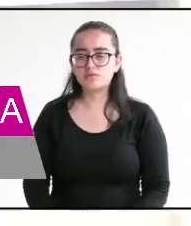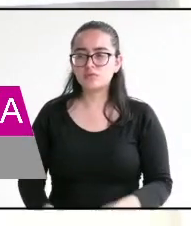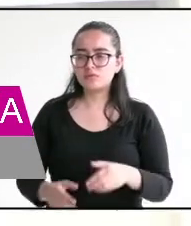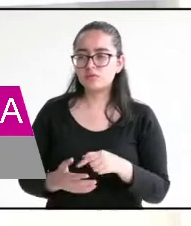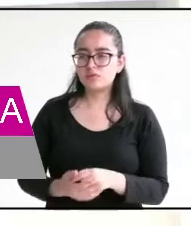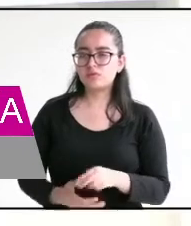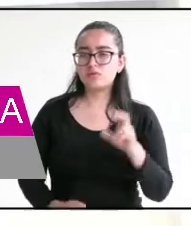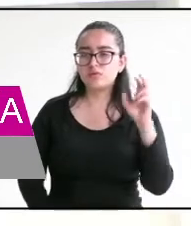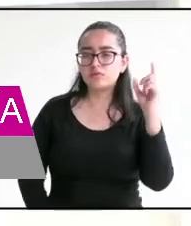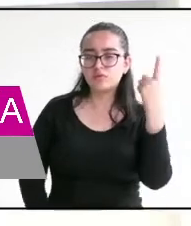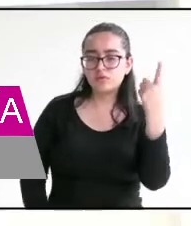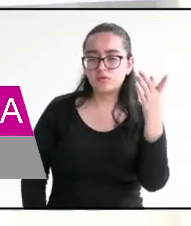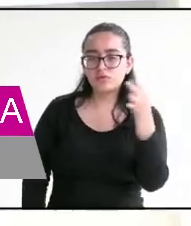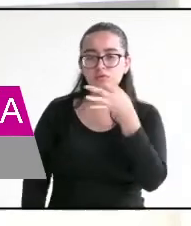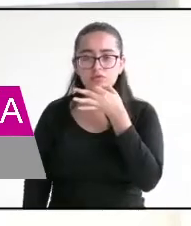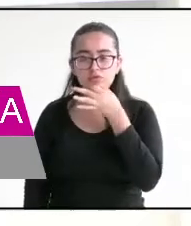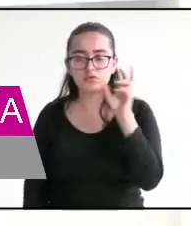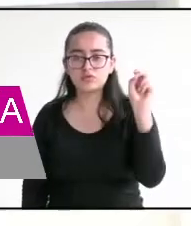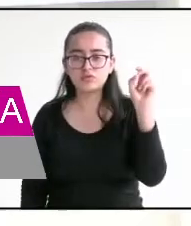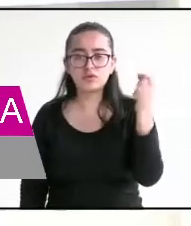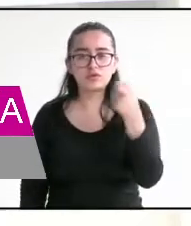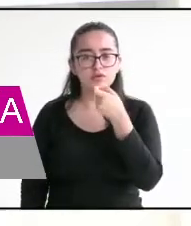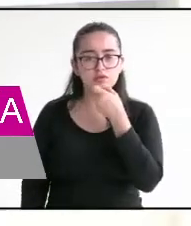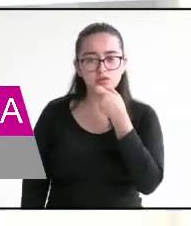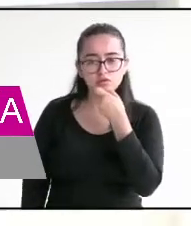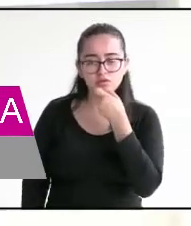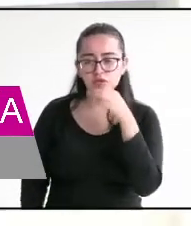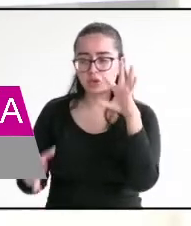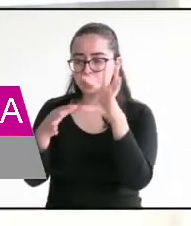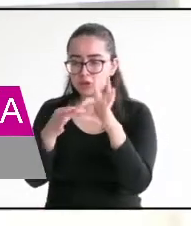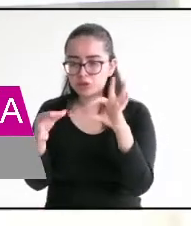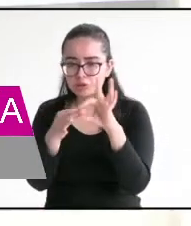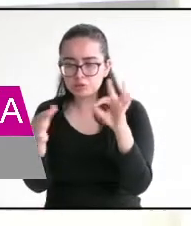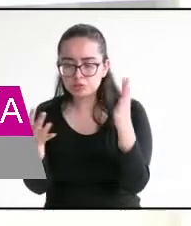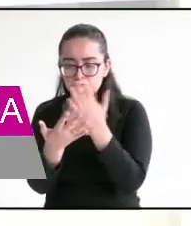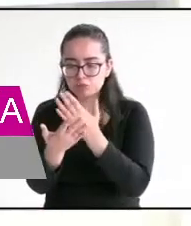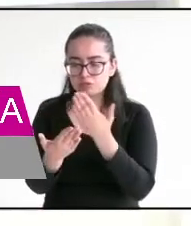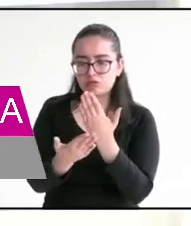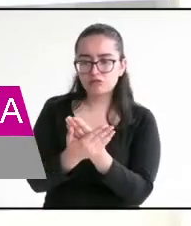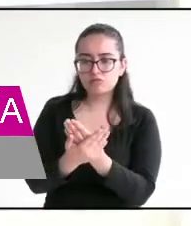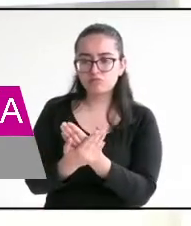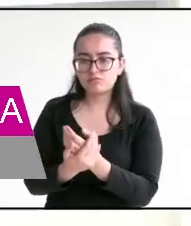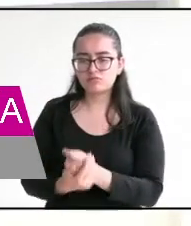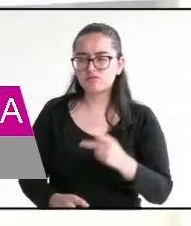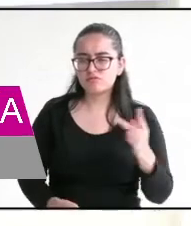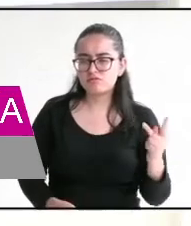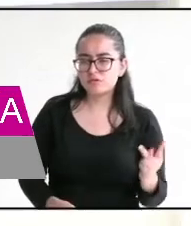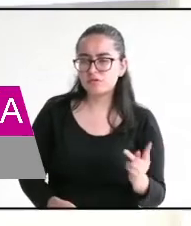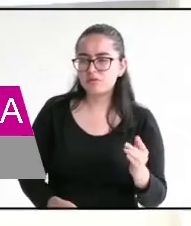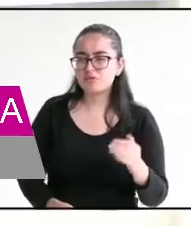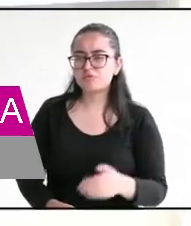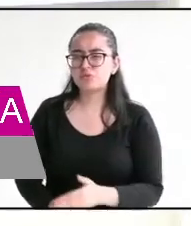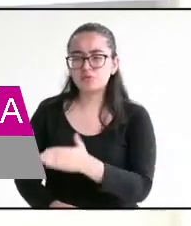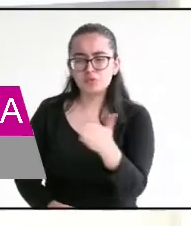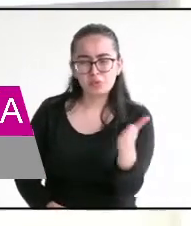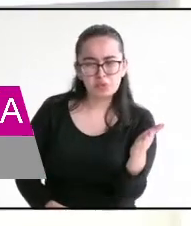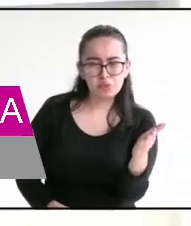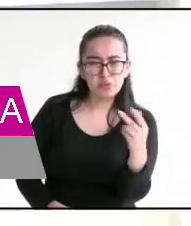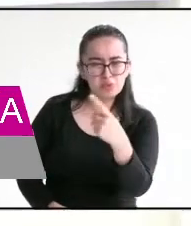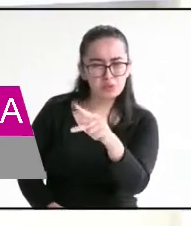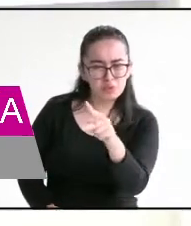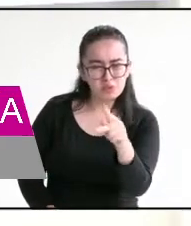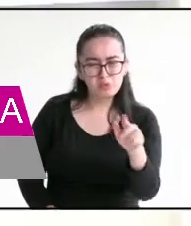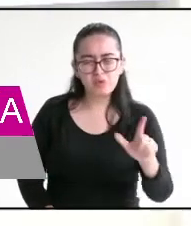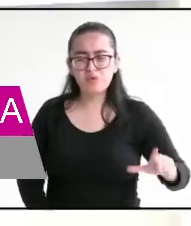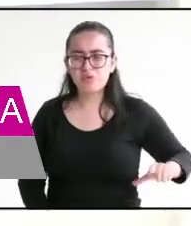tendrán hasta un minuto y medio para su intervención. ¿Qué medidas va a emprender su gobierno para